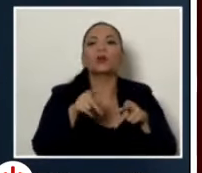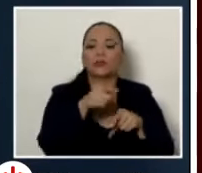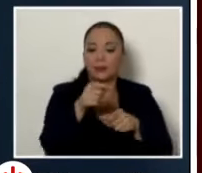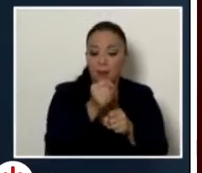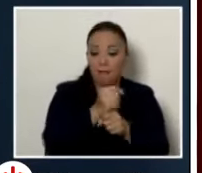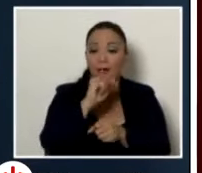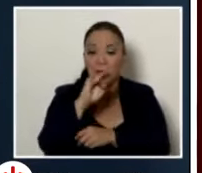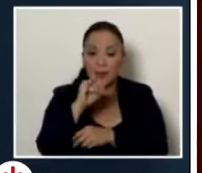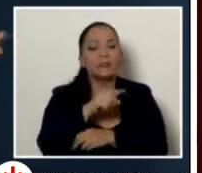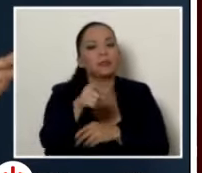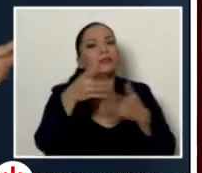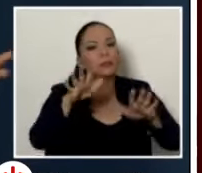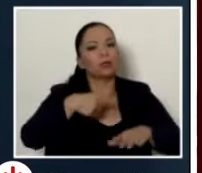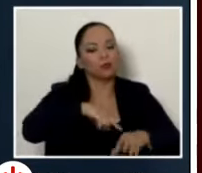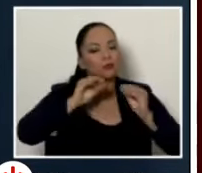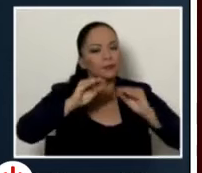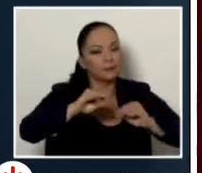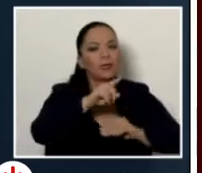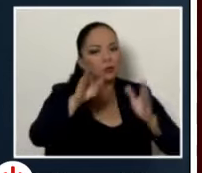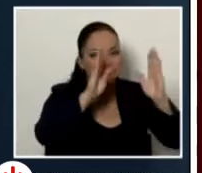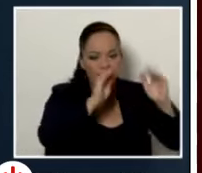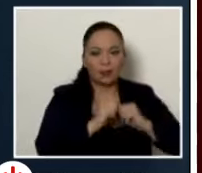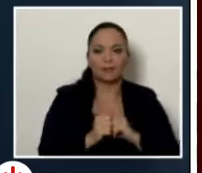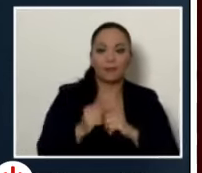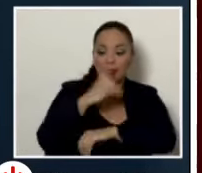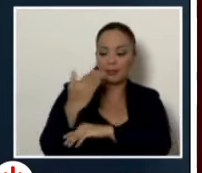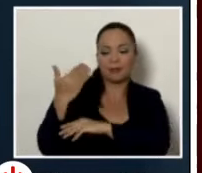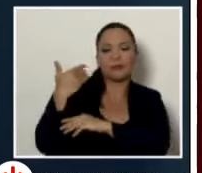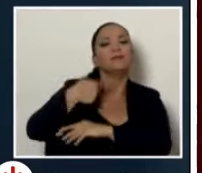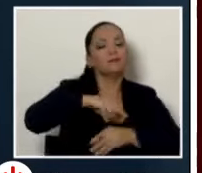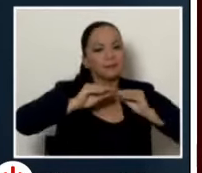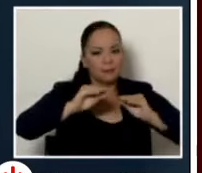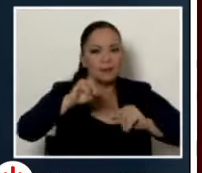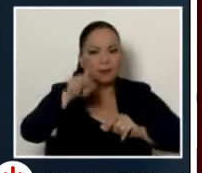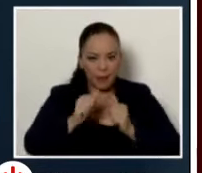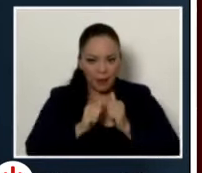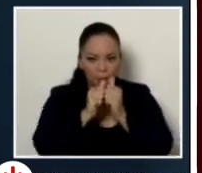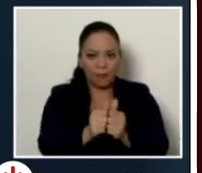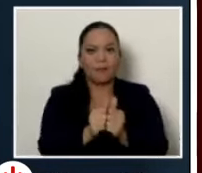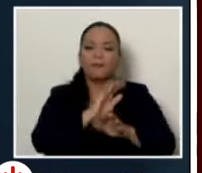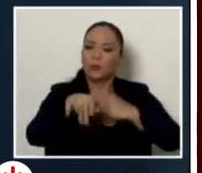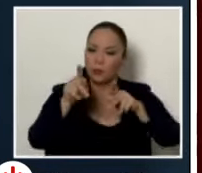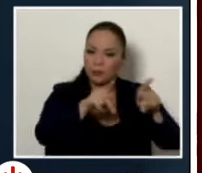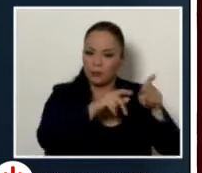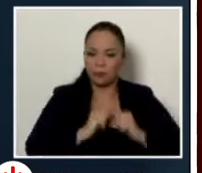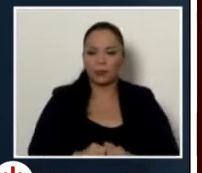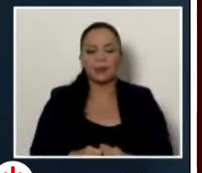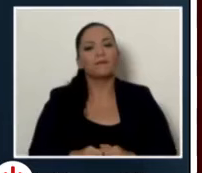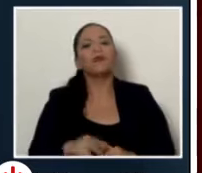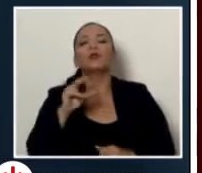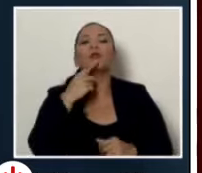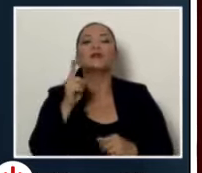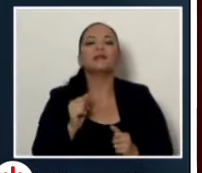instruidos para darle, y así lo han venido haciendo desde días pasados, para darle el acompañamiento a las personas. No decirle